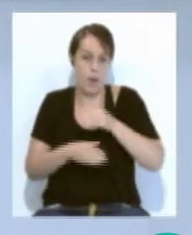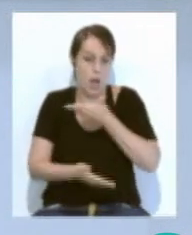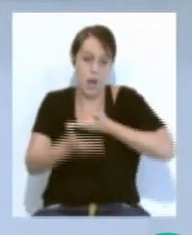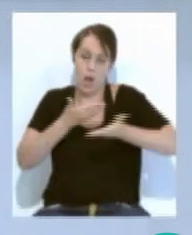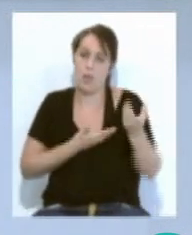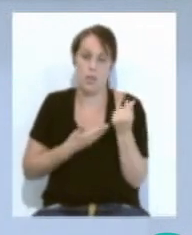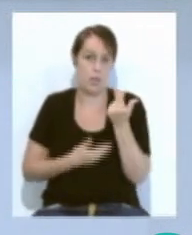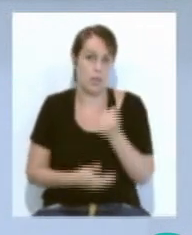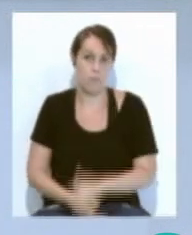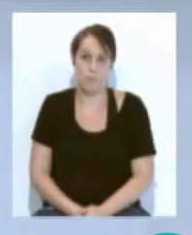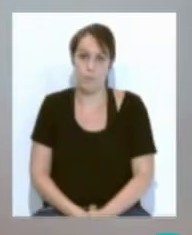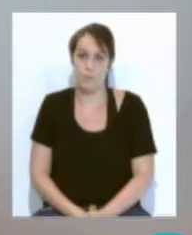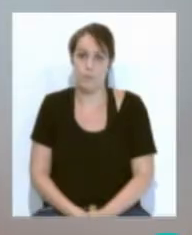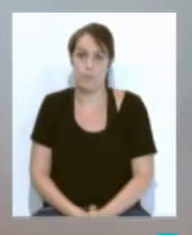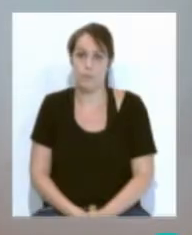económico.